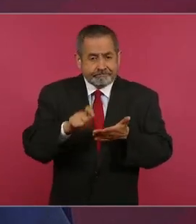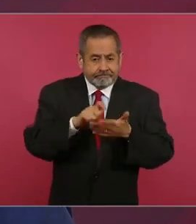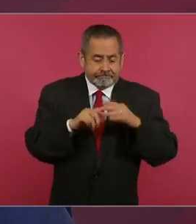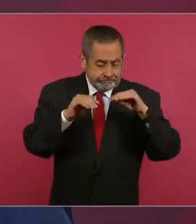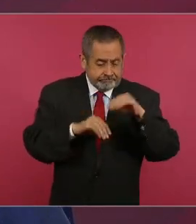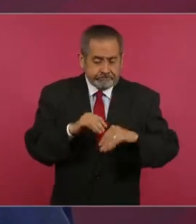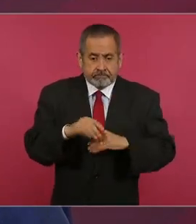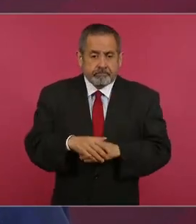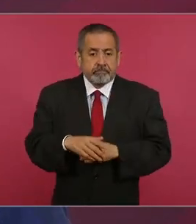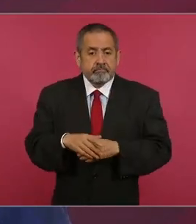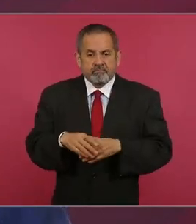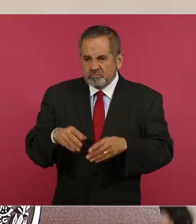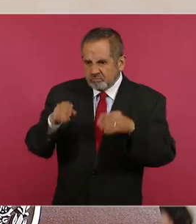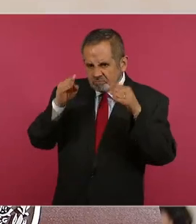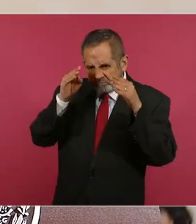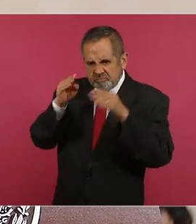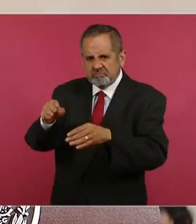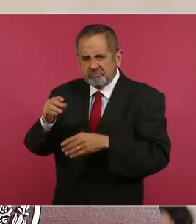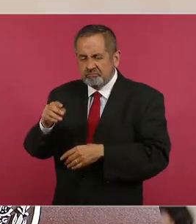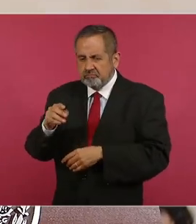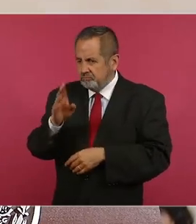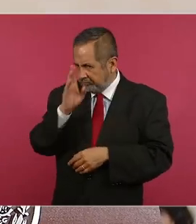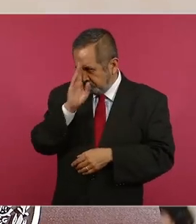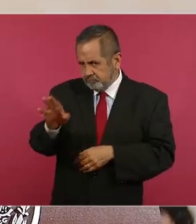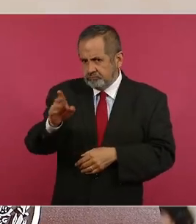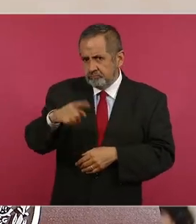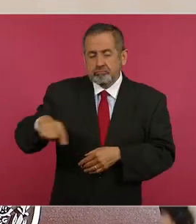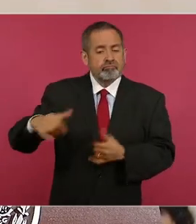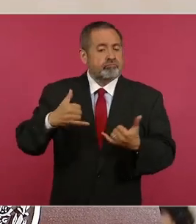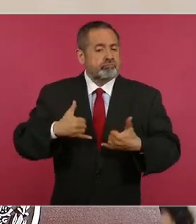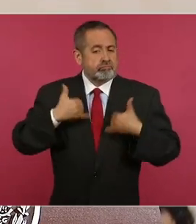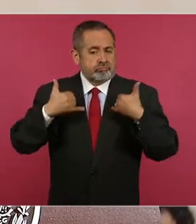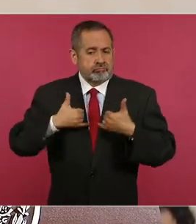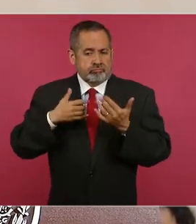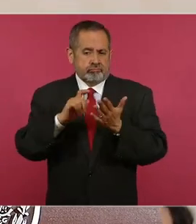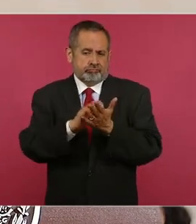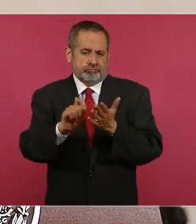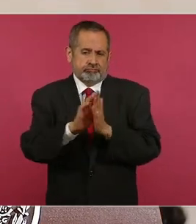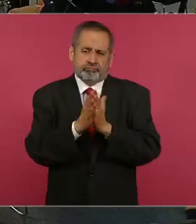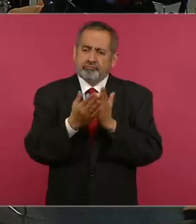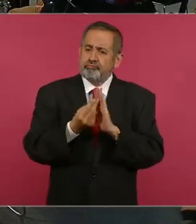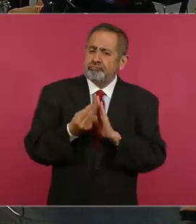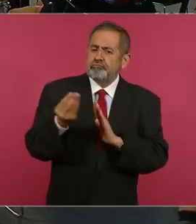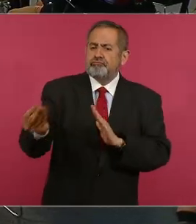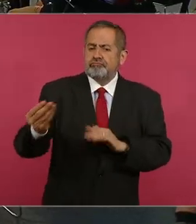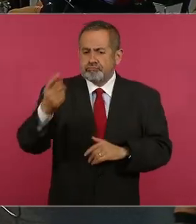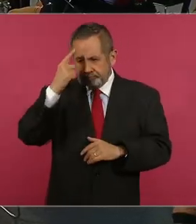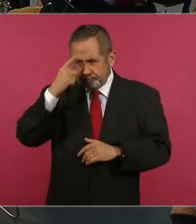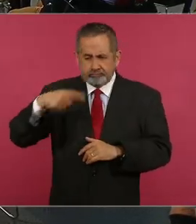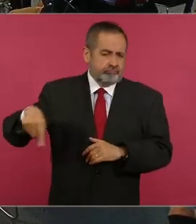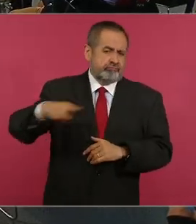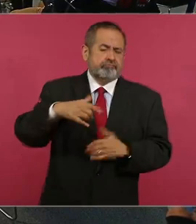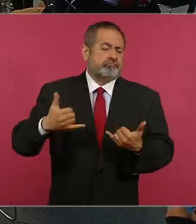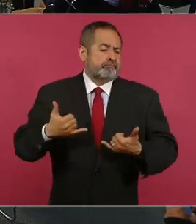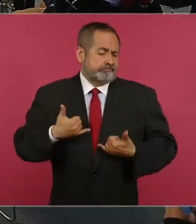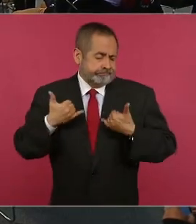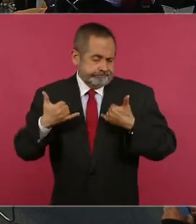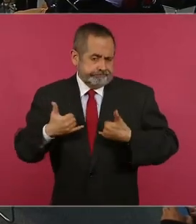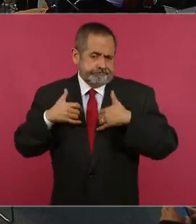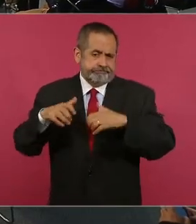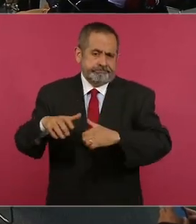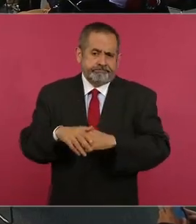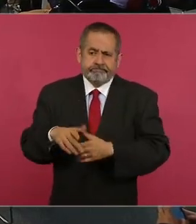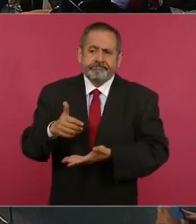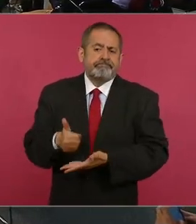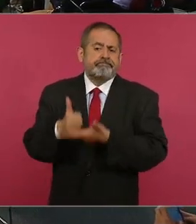Está dirigido a los jóvenes, es para los jóvenes, va a